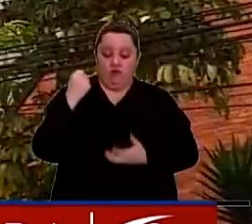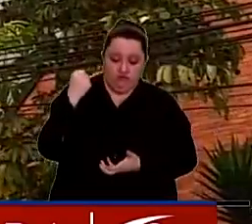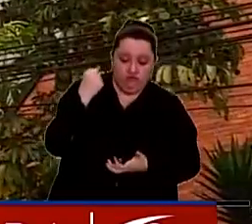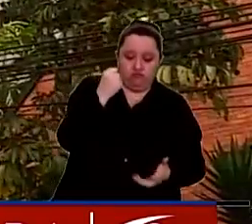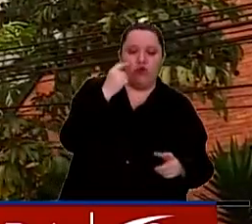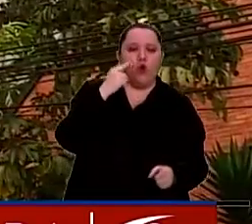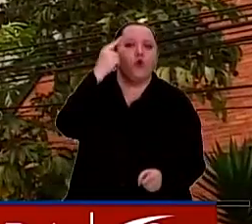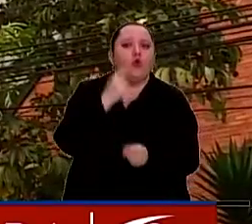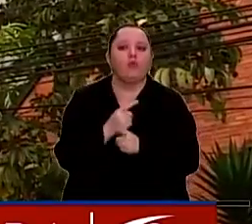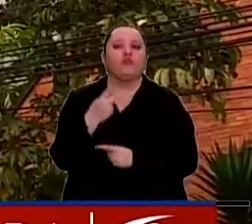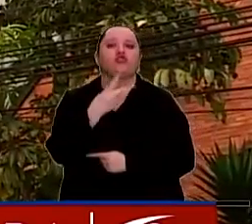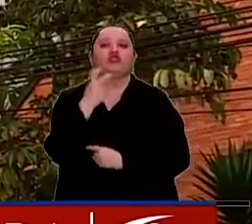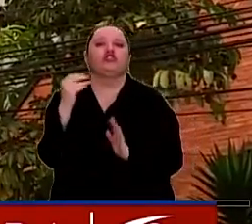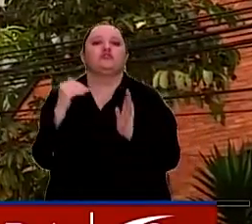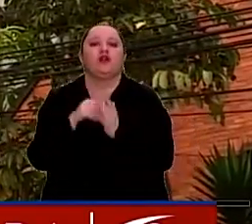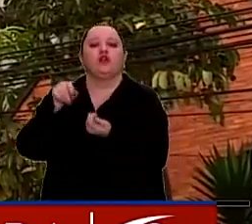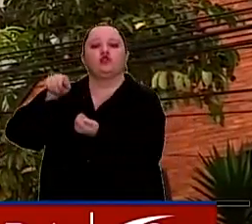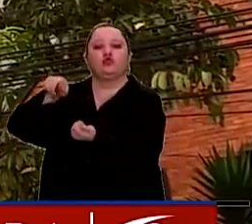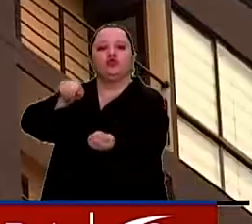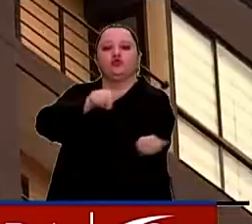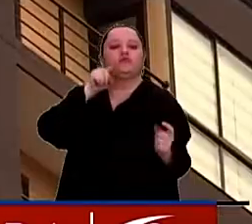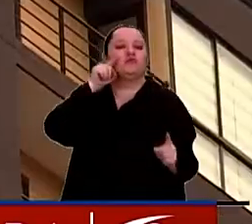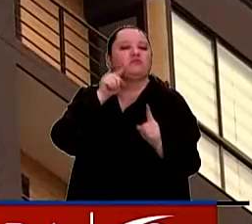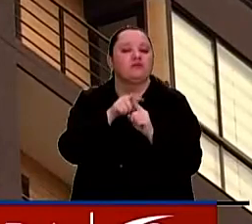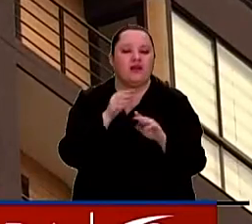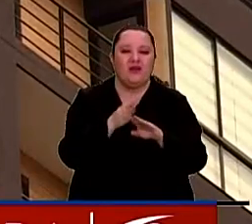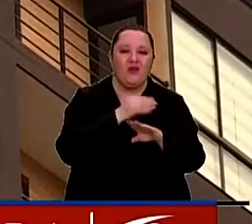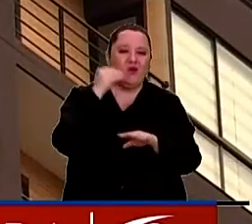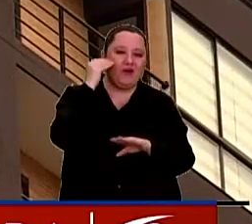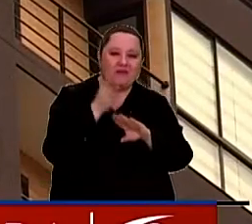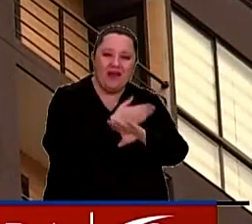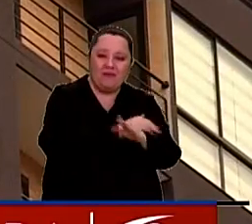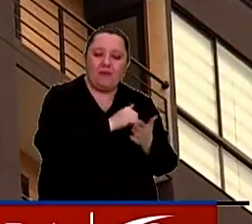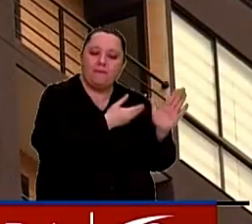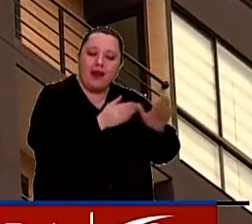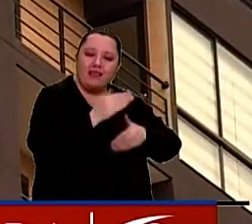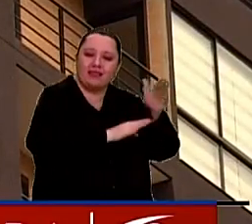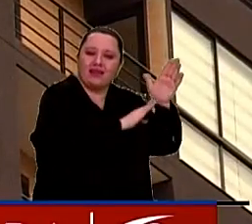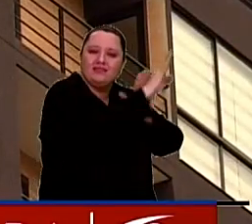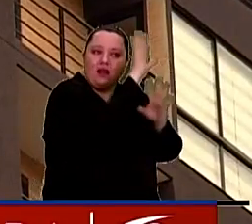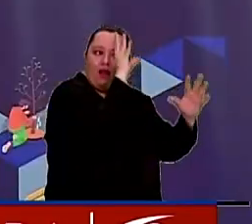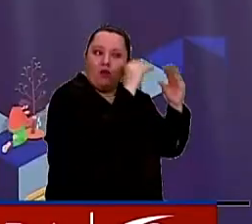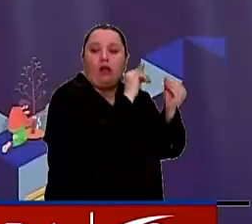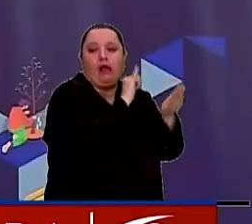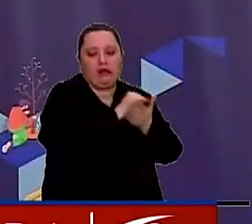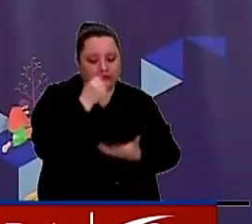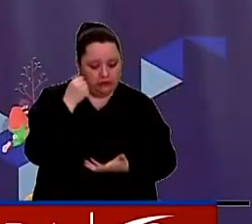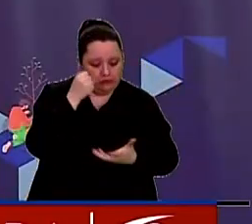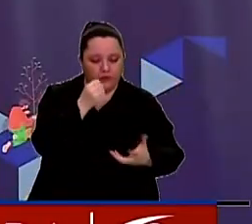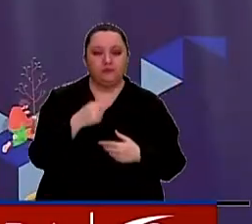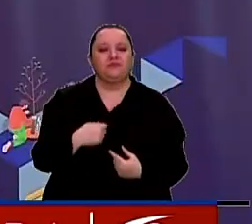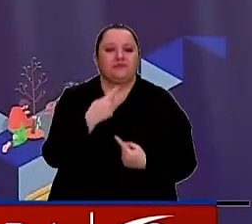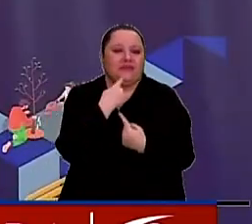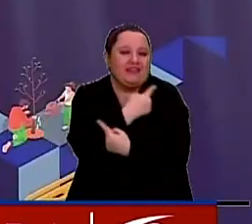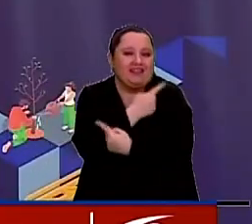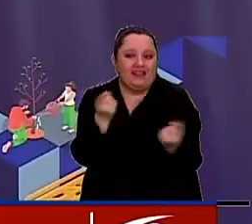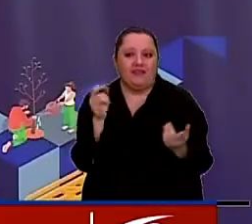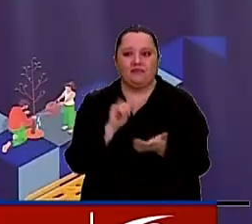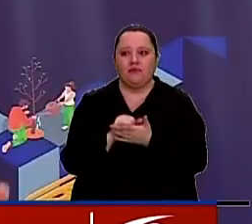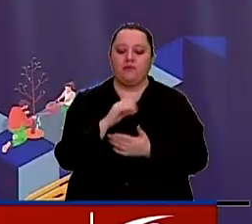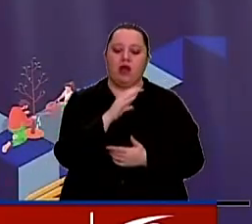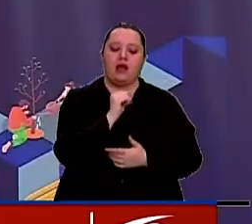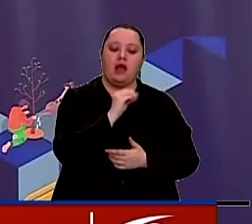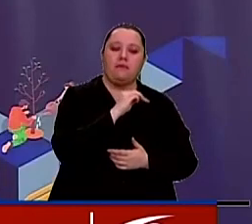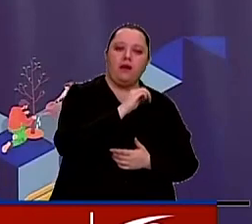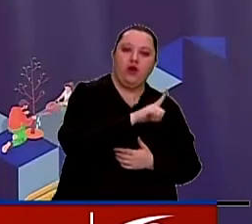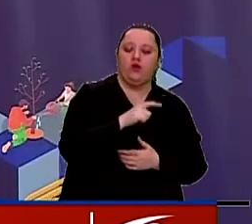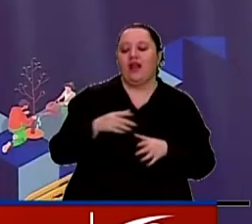que se cumplan con los 200.000 subsidios para vivienda acordados en el plan de desarrollo. Lo que decimos es que tanto desde Camacol como